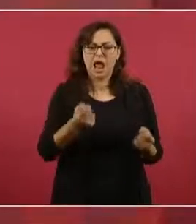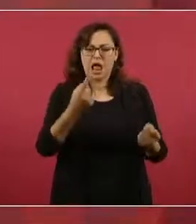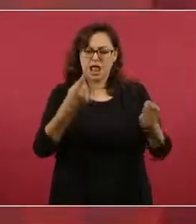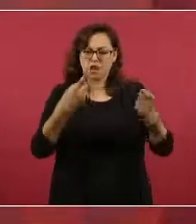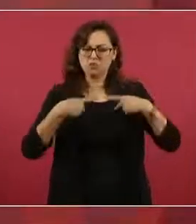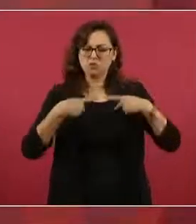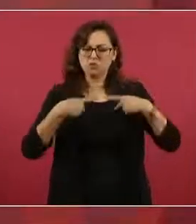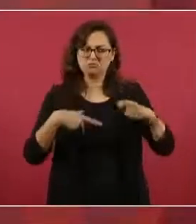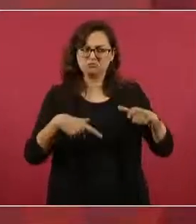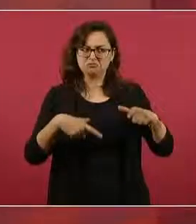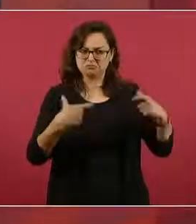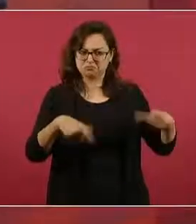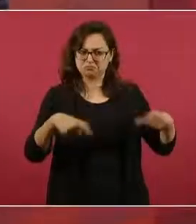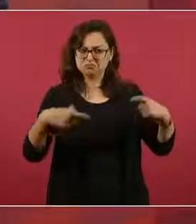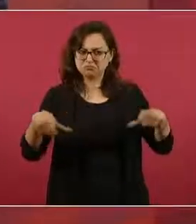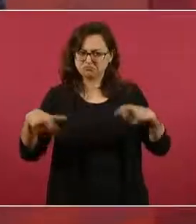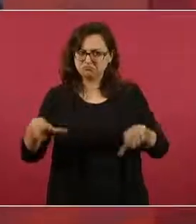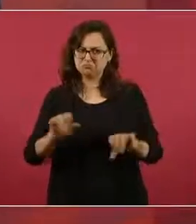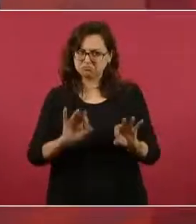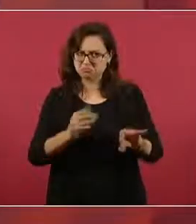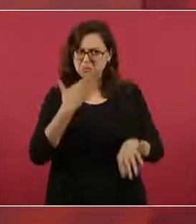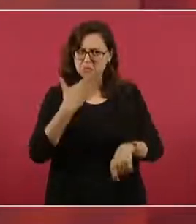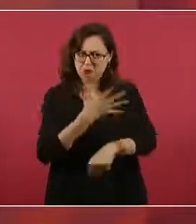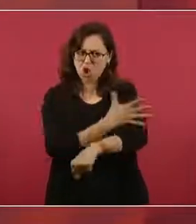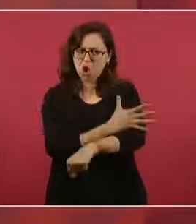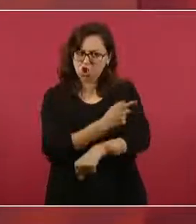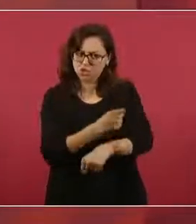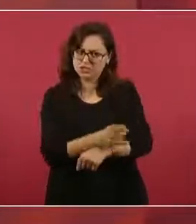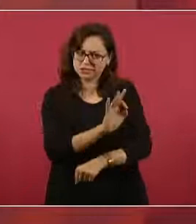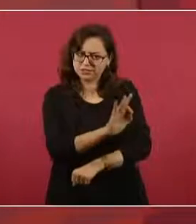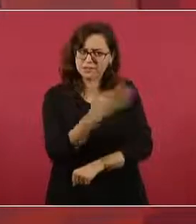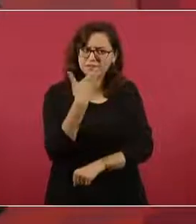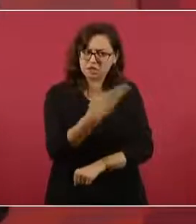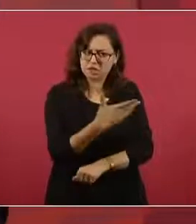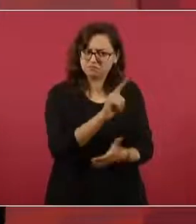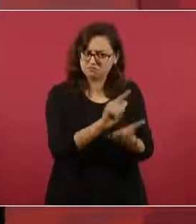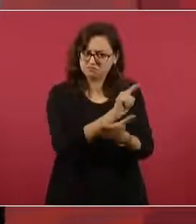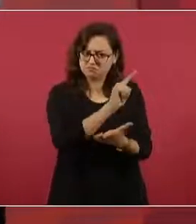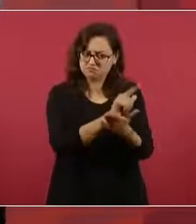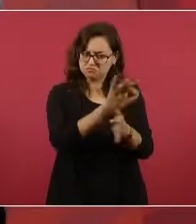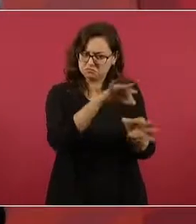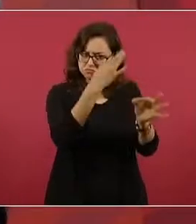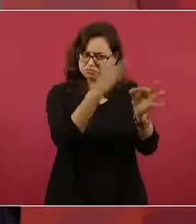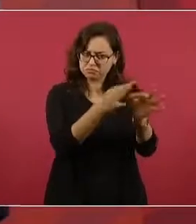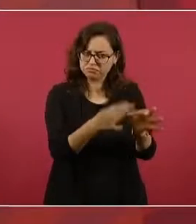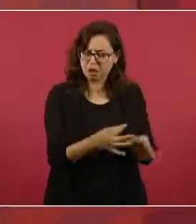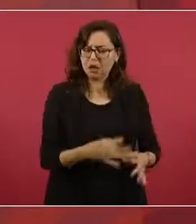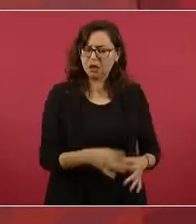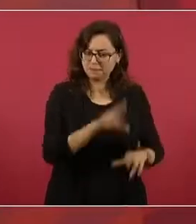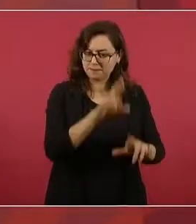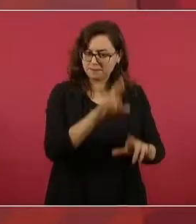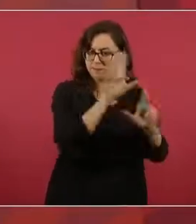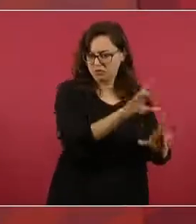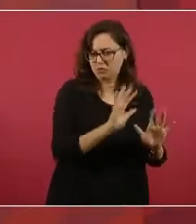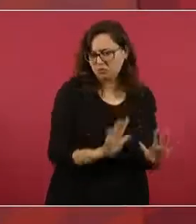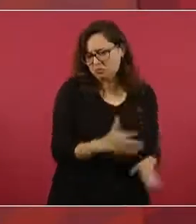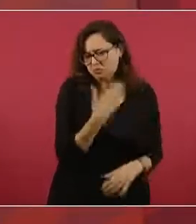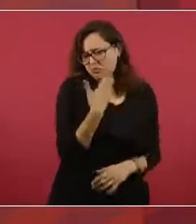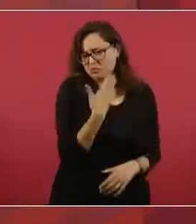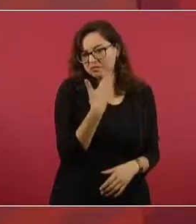hace dinero con trabajo, de conformidad con la ley, merece respeto. Pero estamos hablando